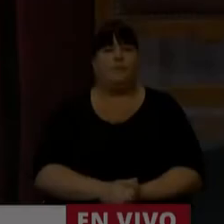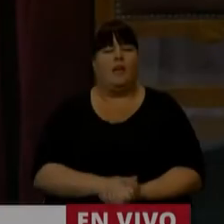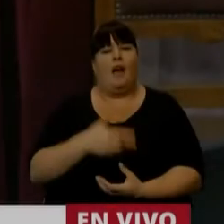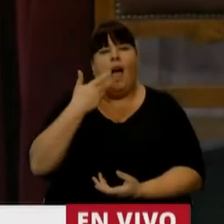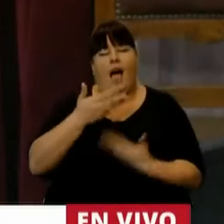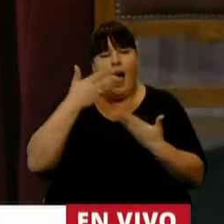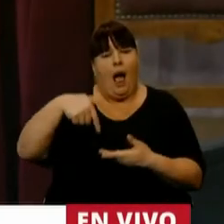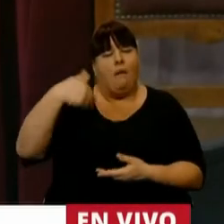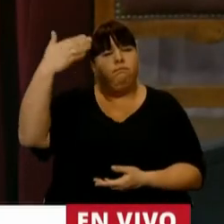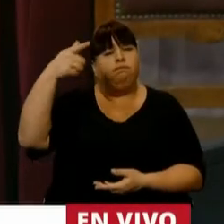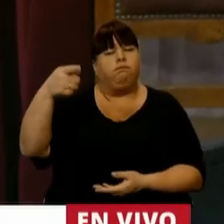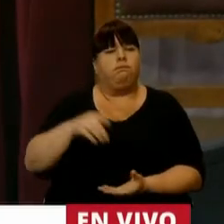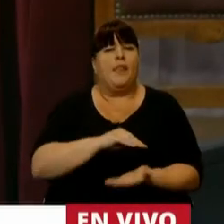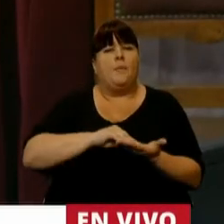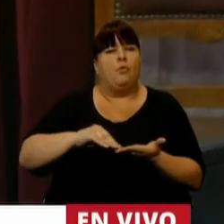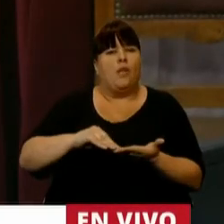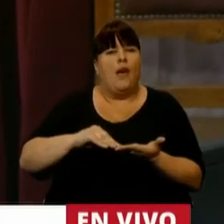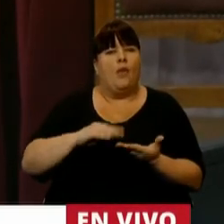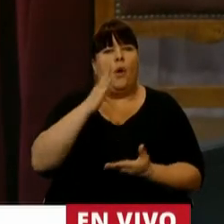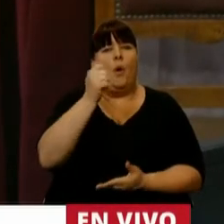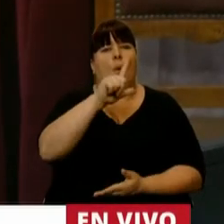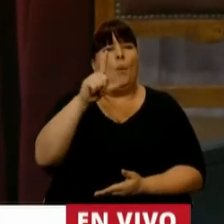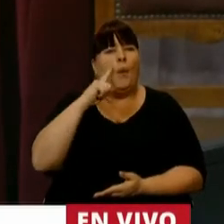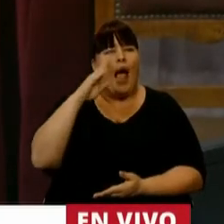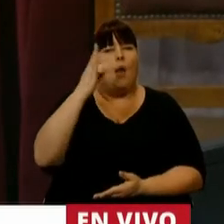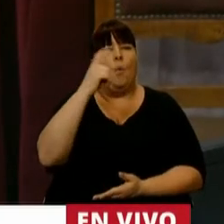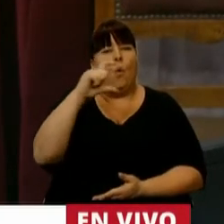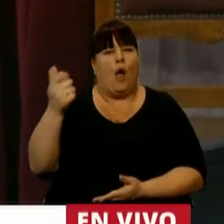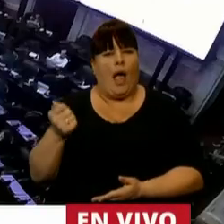El uso de la palabra, el diputado Eduardo Vali Buca.